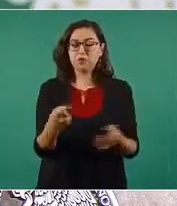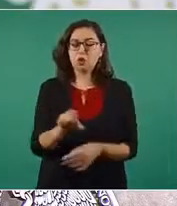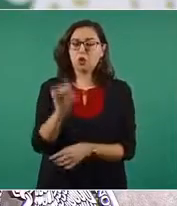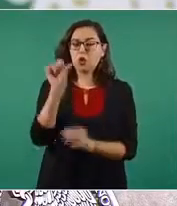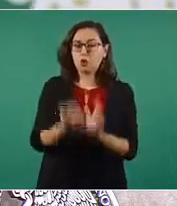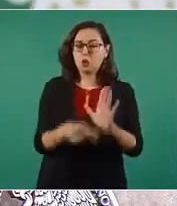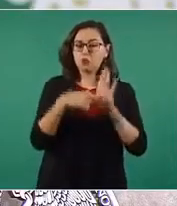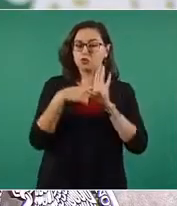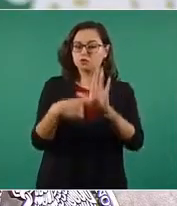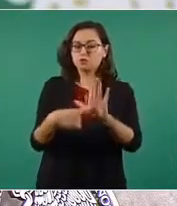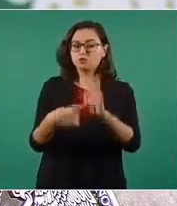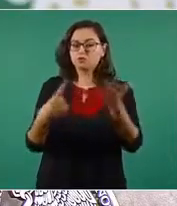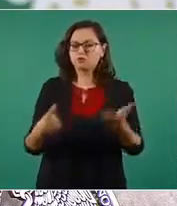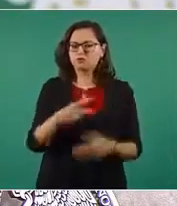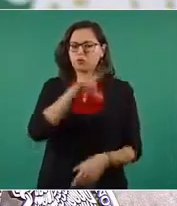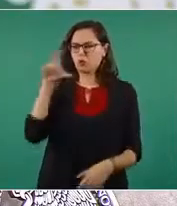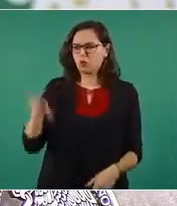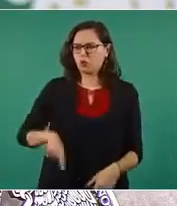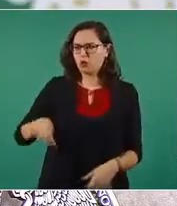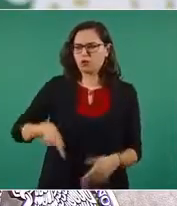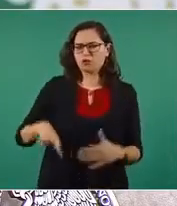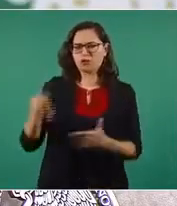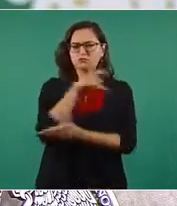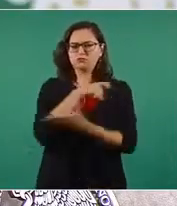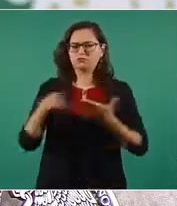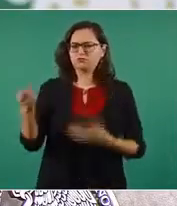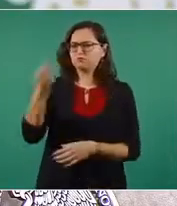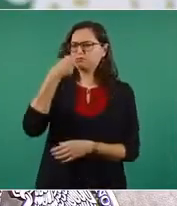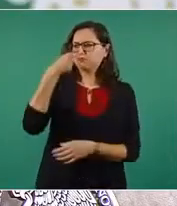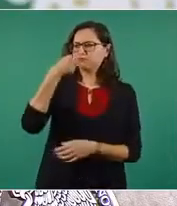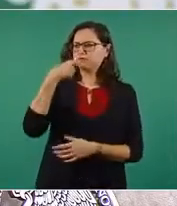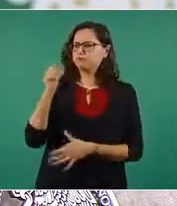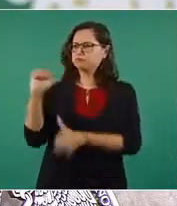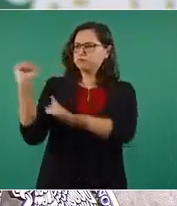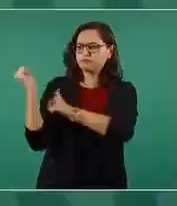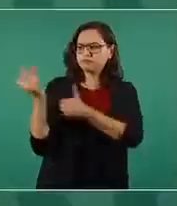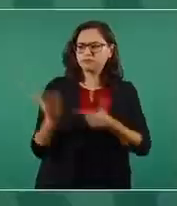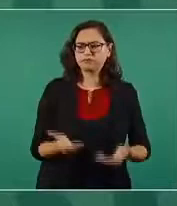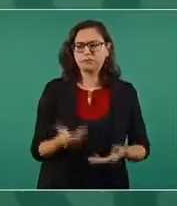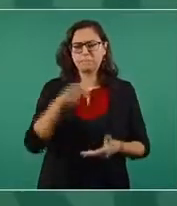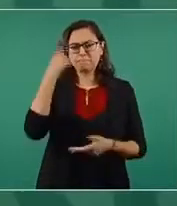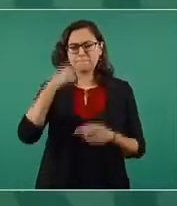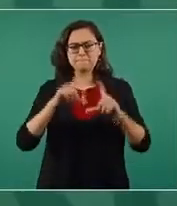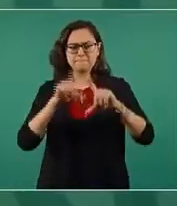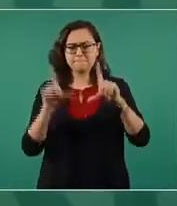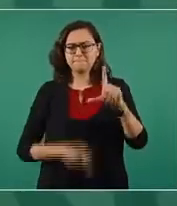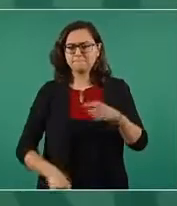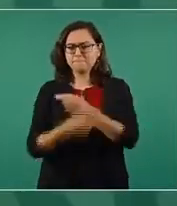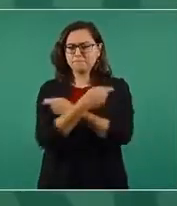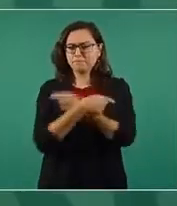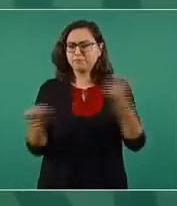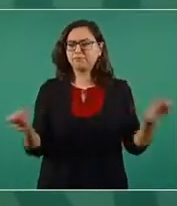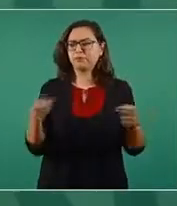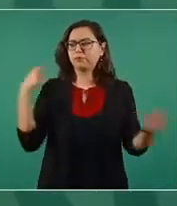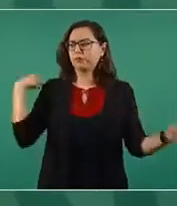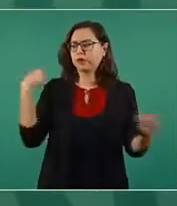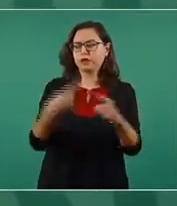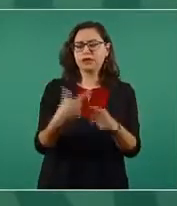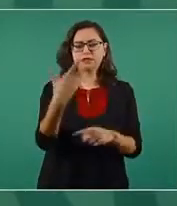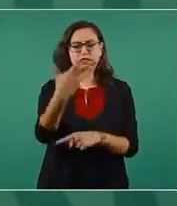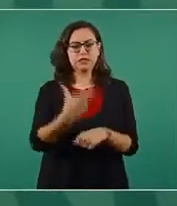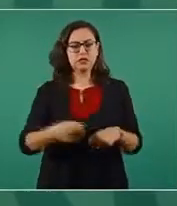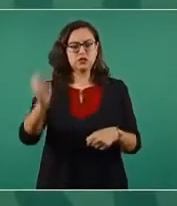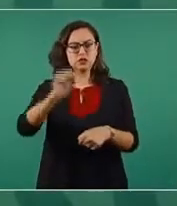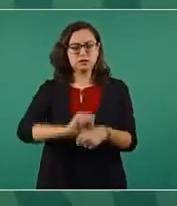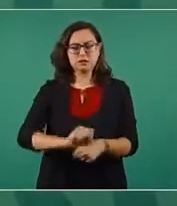por el sector salud para toda nuestra población, como lo hemos hecho desde hace cinco semanas. En la primera lámina,